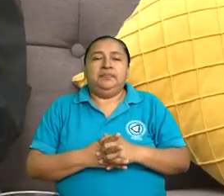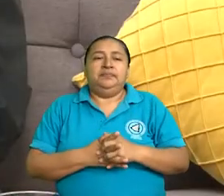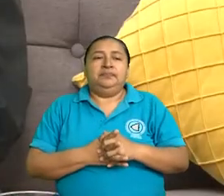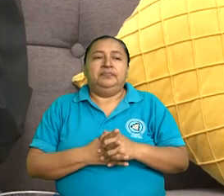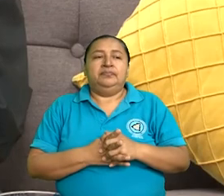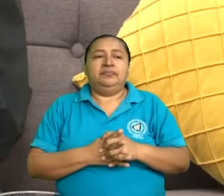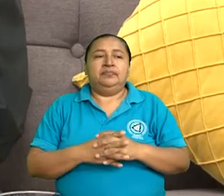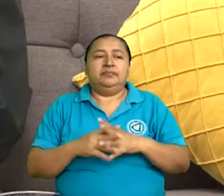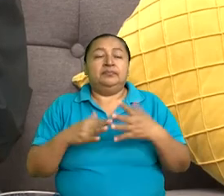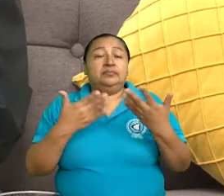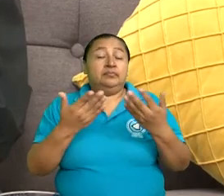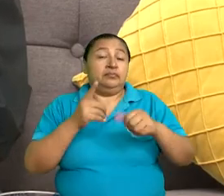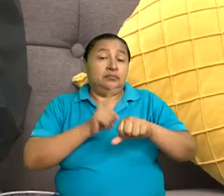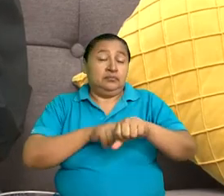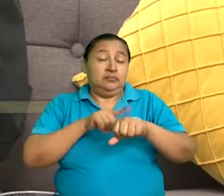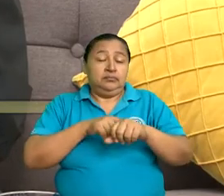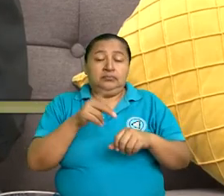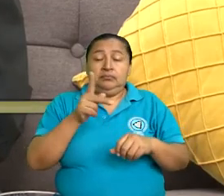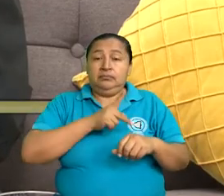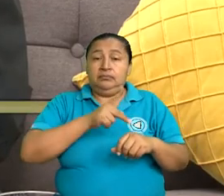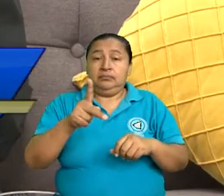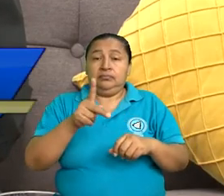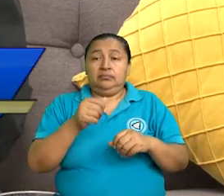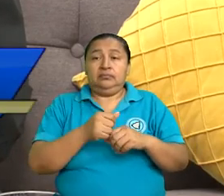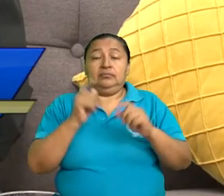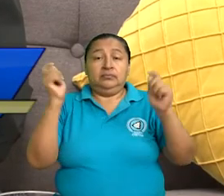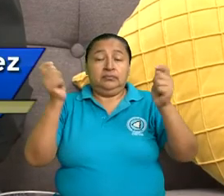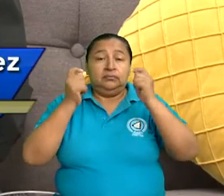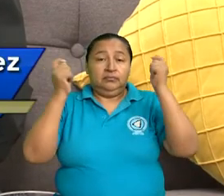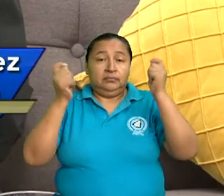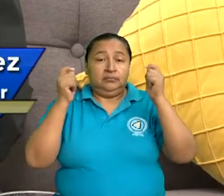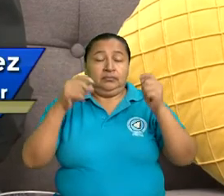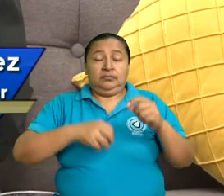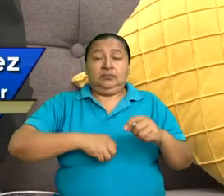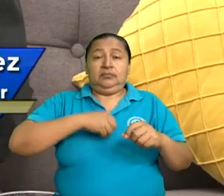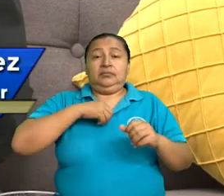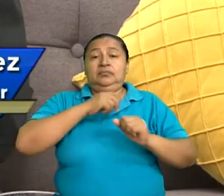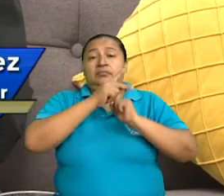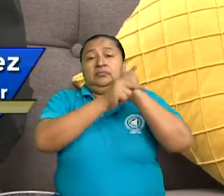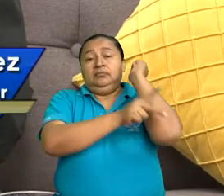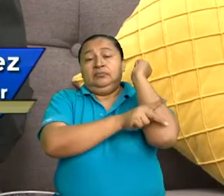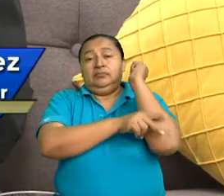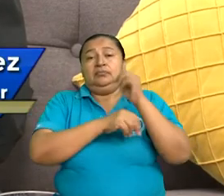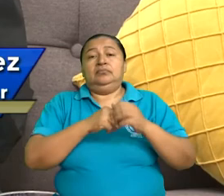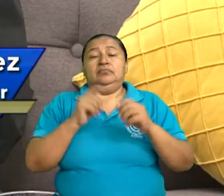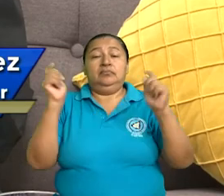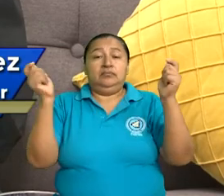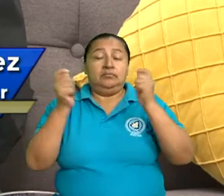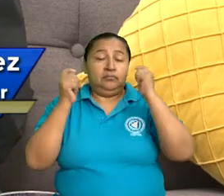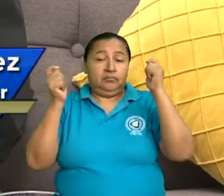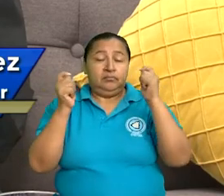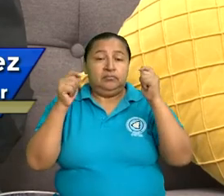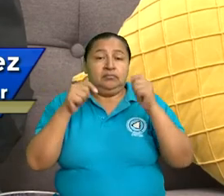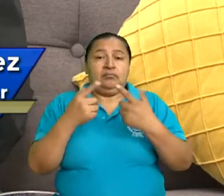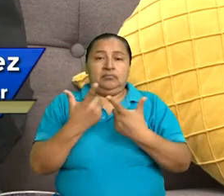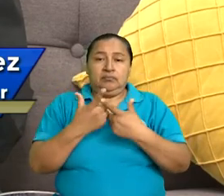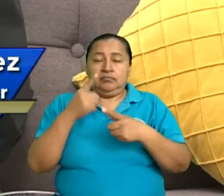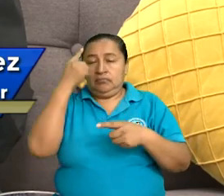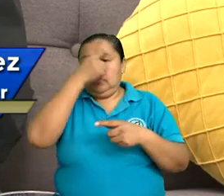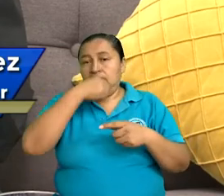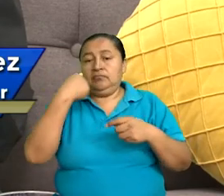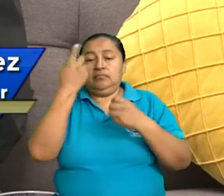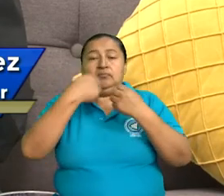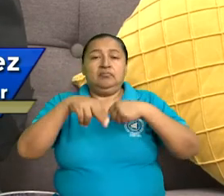Estamos en tiempos próximos de celebración de orgullo patrio, de celebración de la identidad